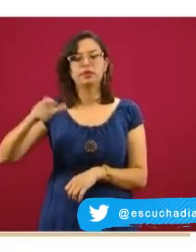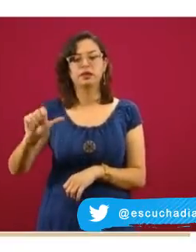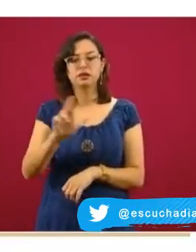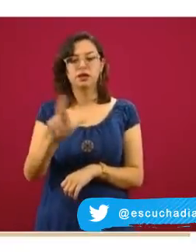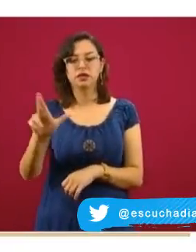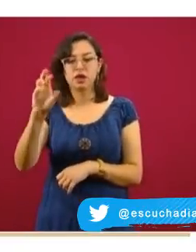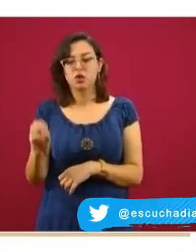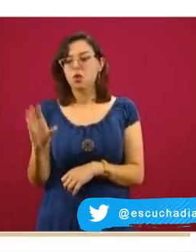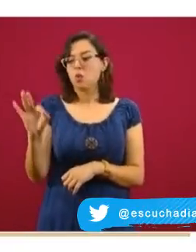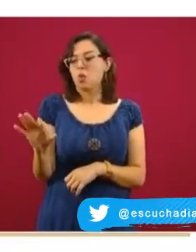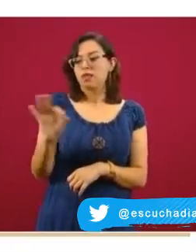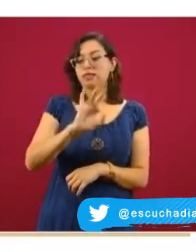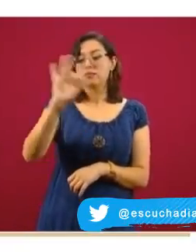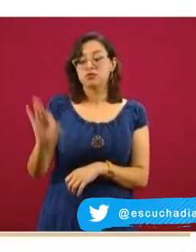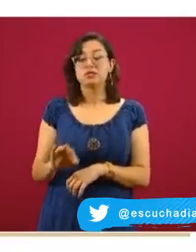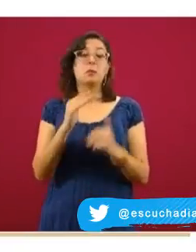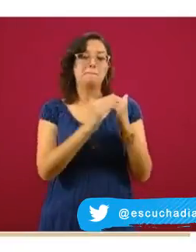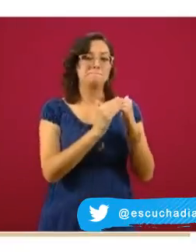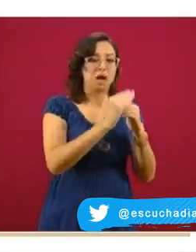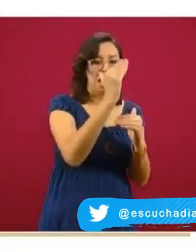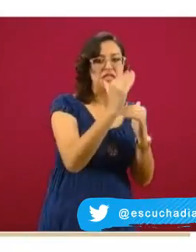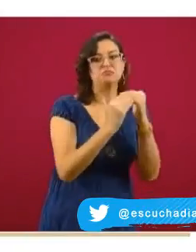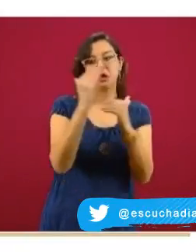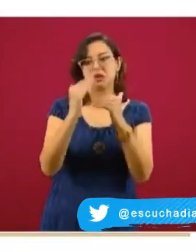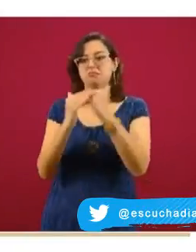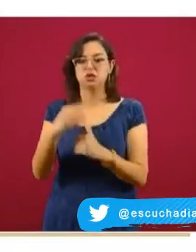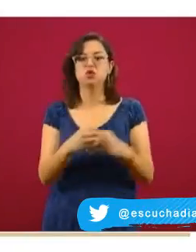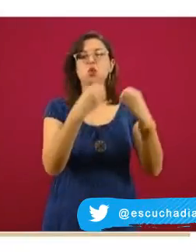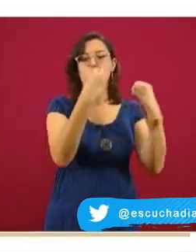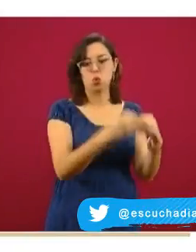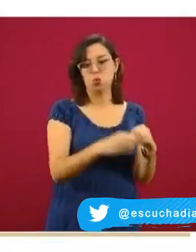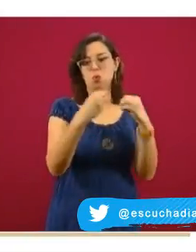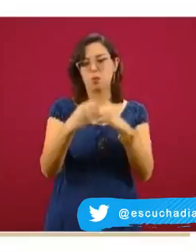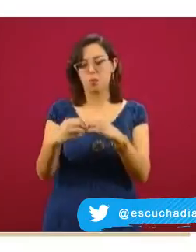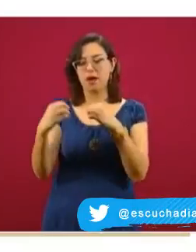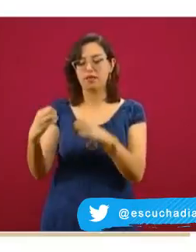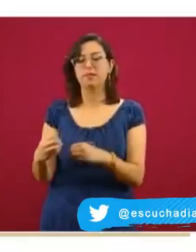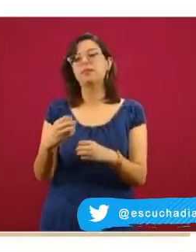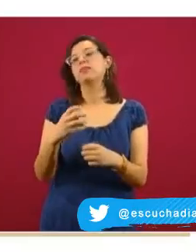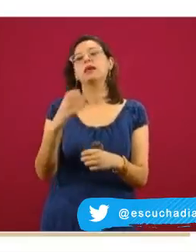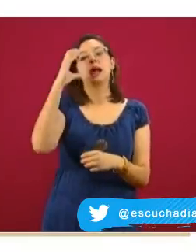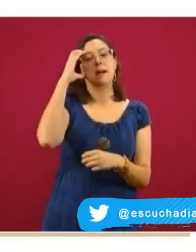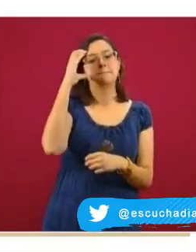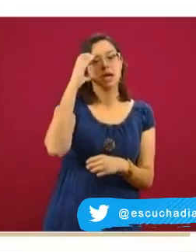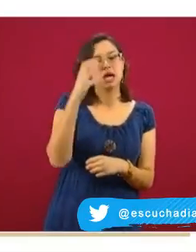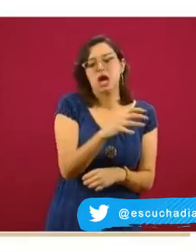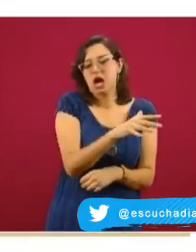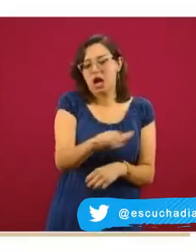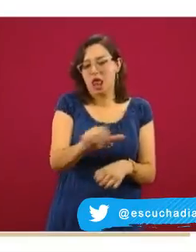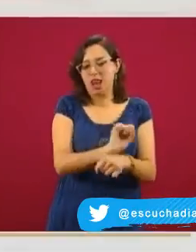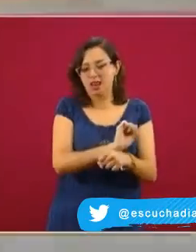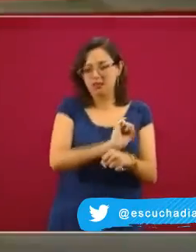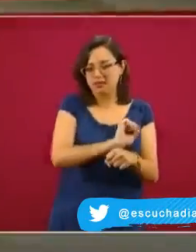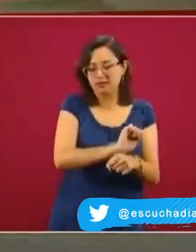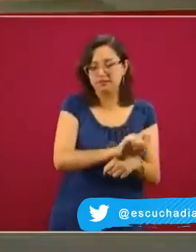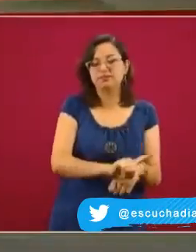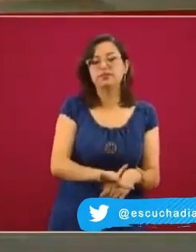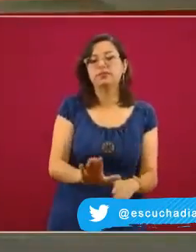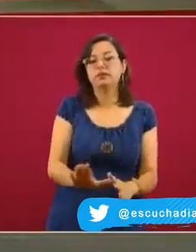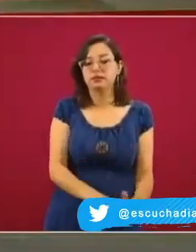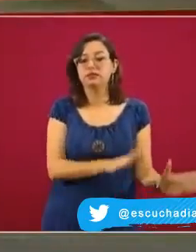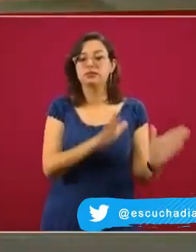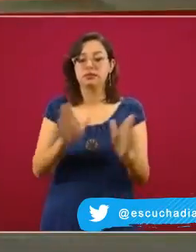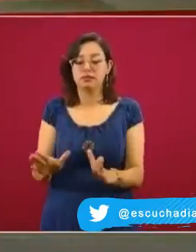ciento, serían los que tendrían los porcentajes de ocupación más elevados para este tipo de cama. En la siguiente diapositiva vemos ahora sí